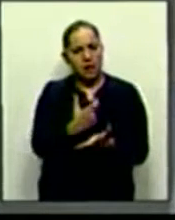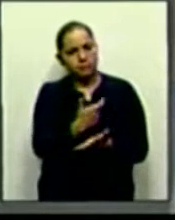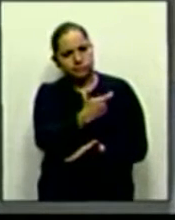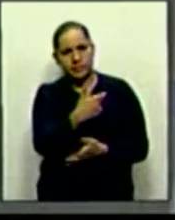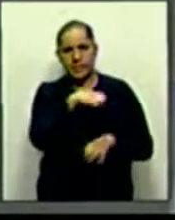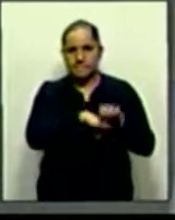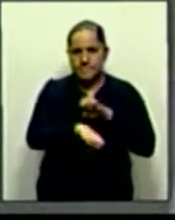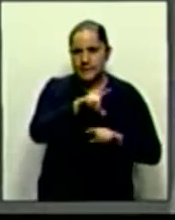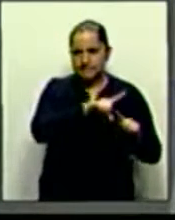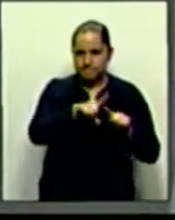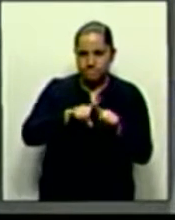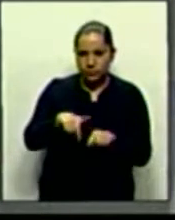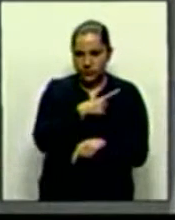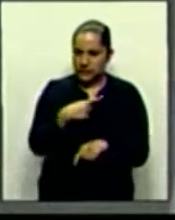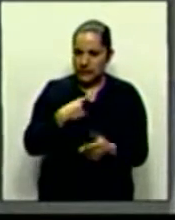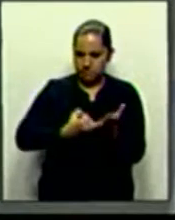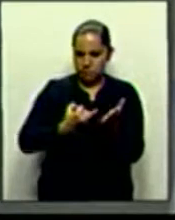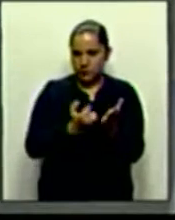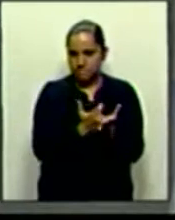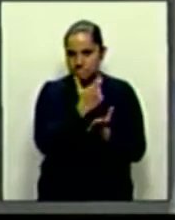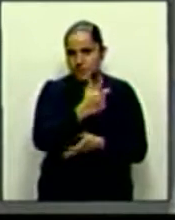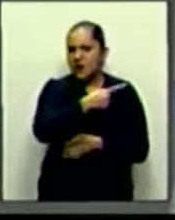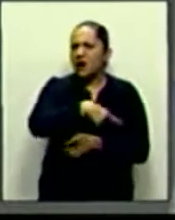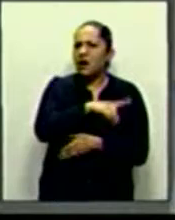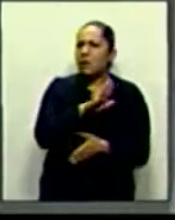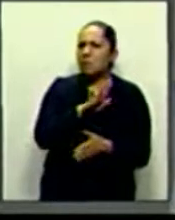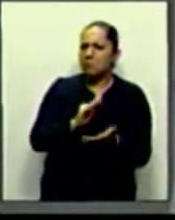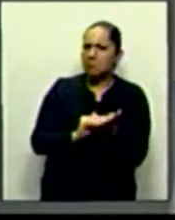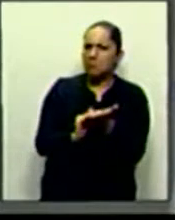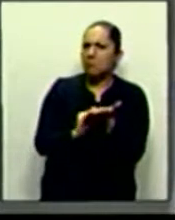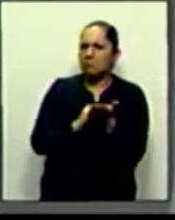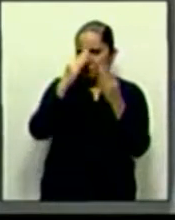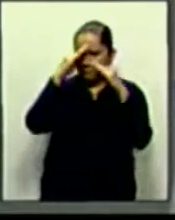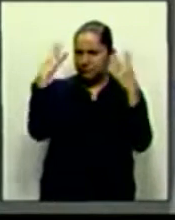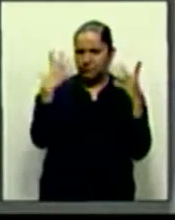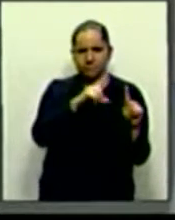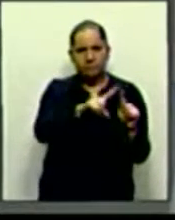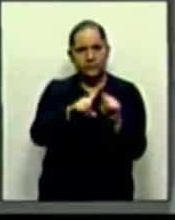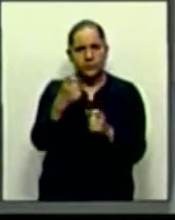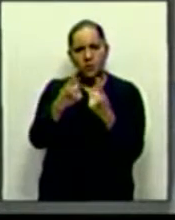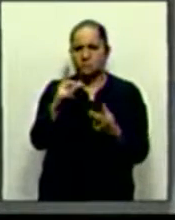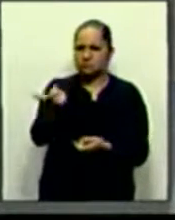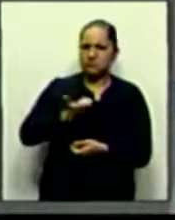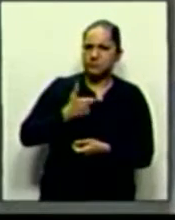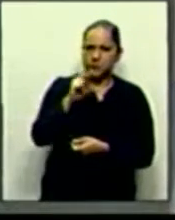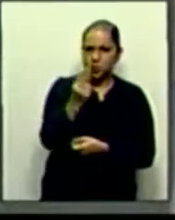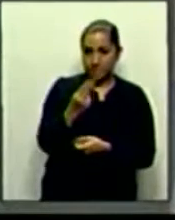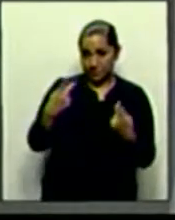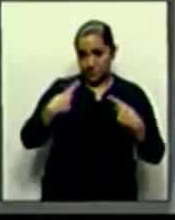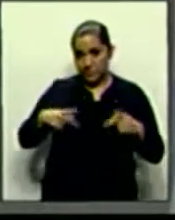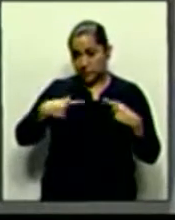créditos fiscales por montos grandes a contribuyentes preferentes, sin que los ciudadanos tengamos la